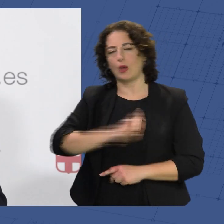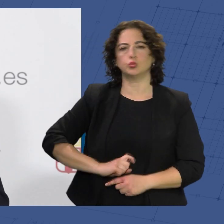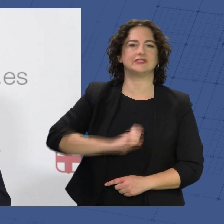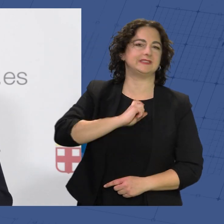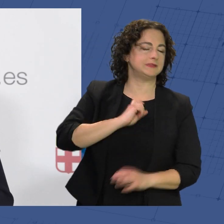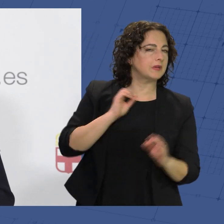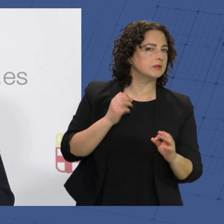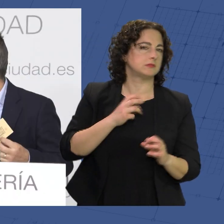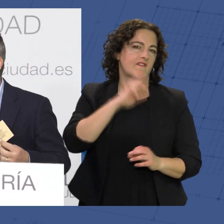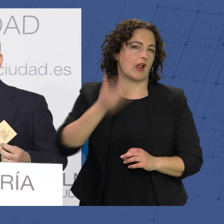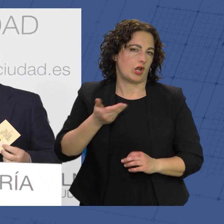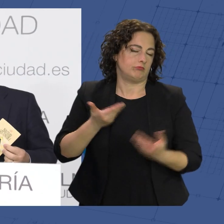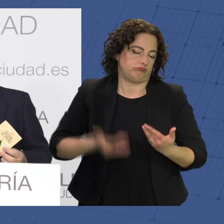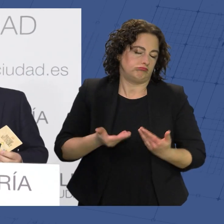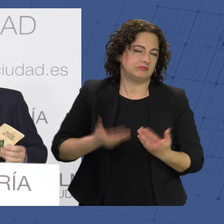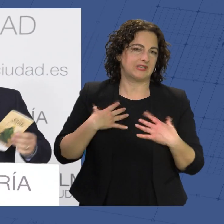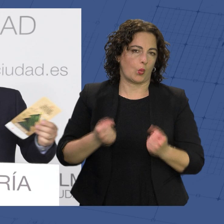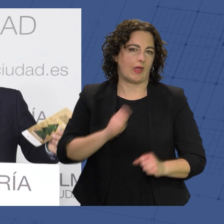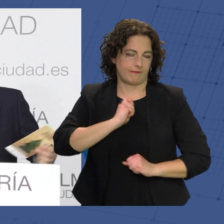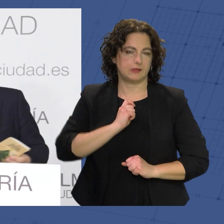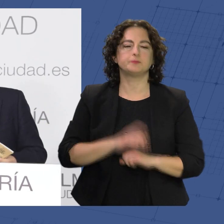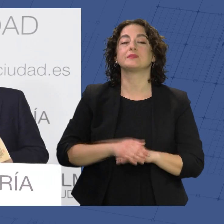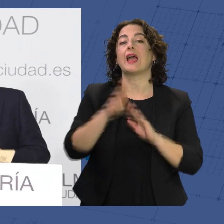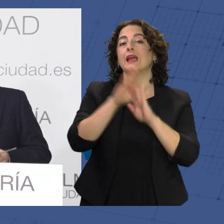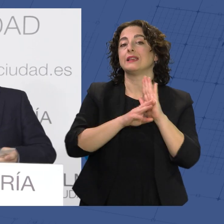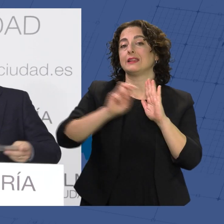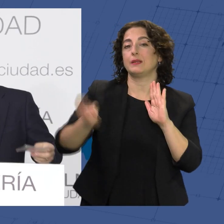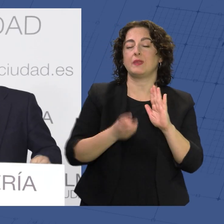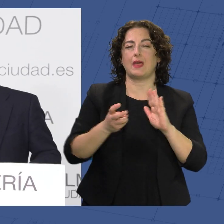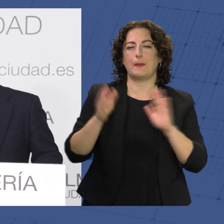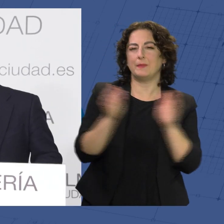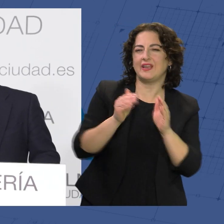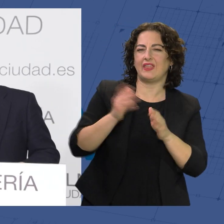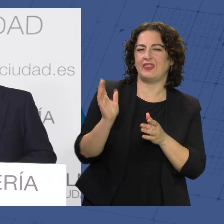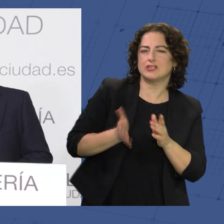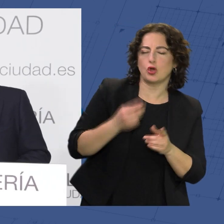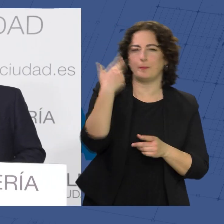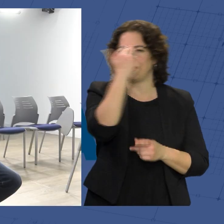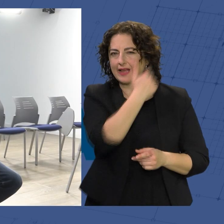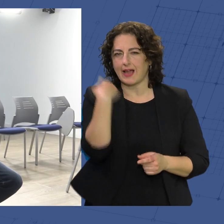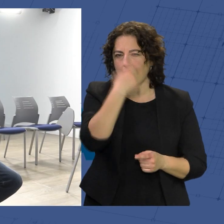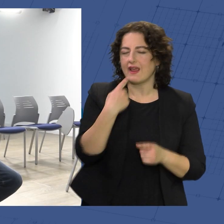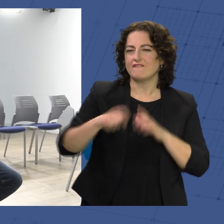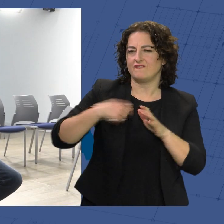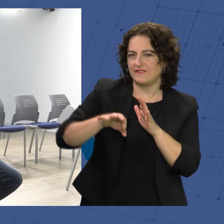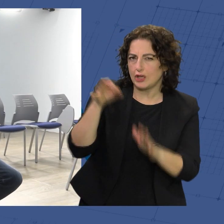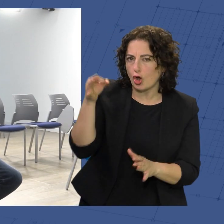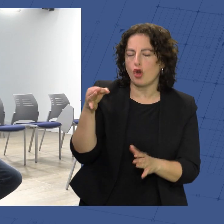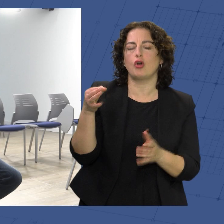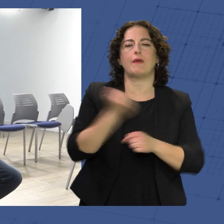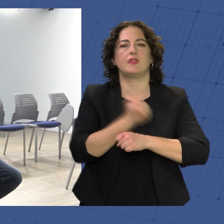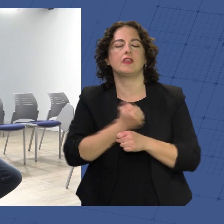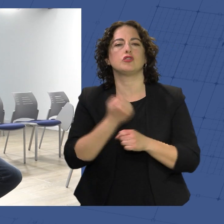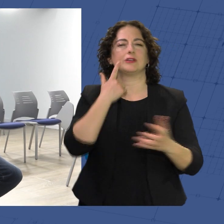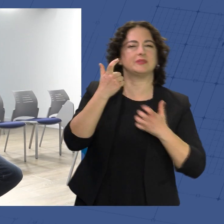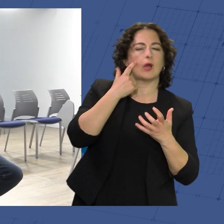valores humanos y saludables. Entre las actividades programadas, minidisco, pintacaras, bingo navideño, juegos de mesa, espectáculos de